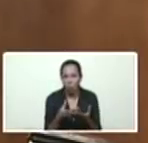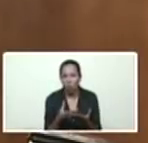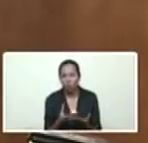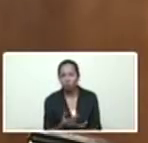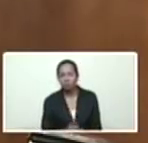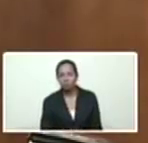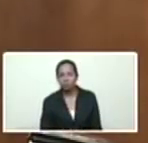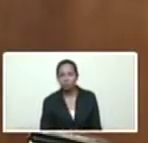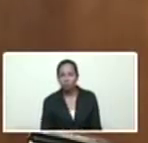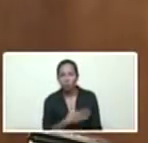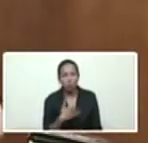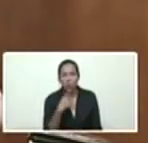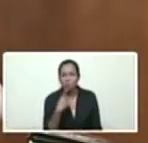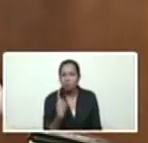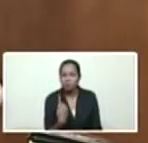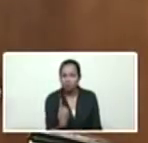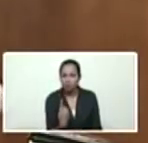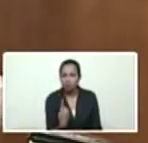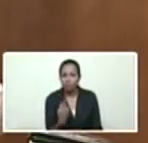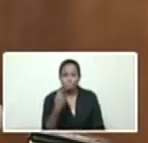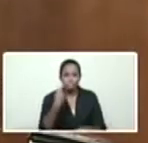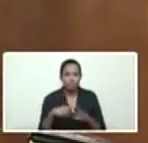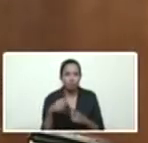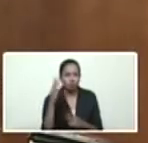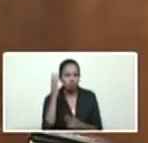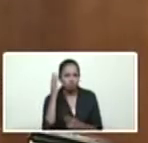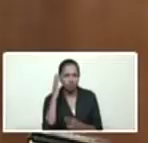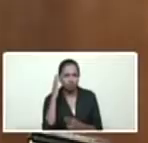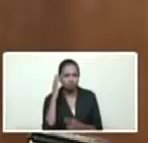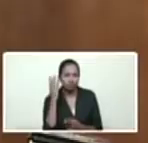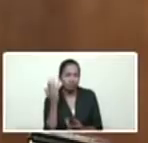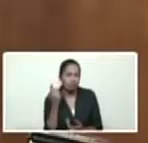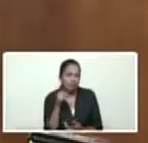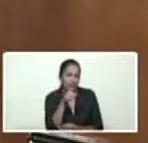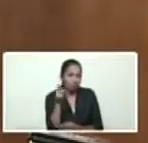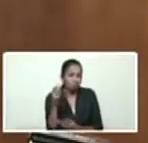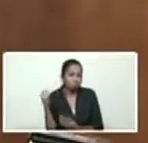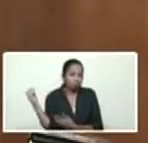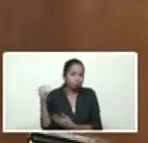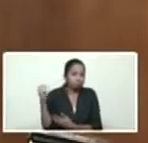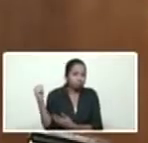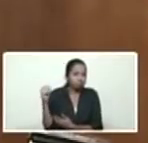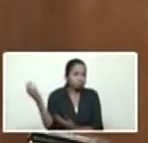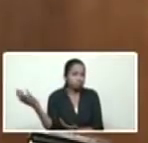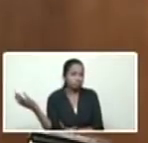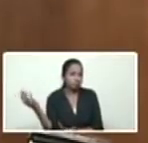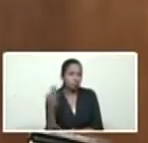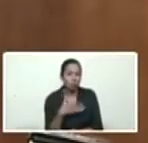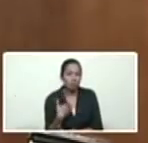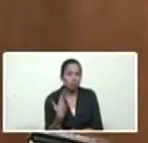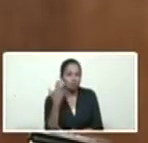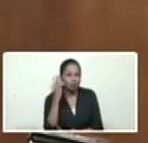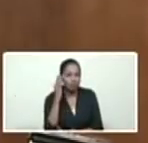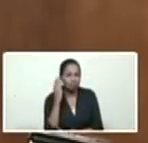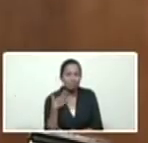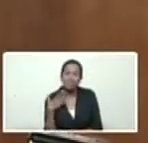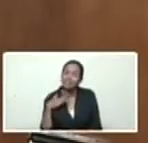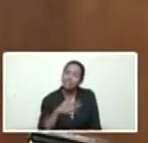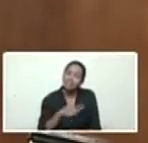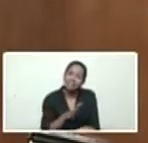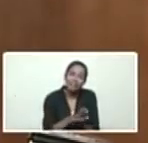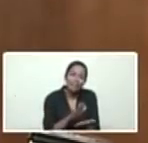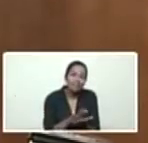quisiera decirle pero sé que no tiene ningún efecto quisiera decirle cesen en su ataque criminal